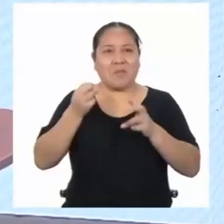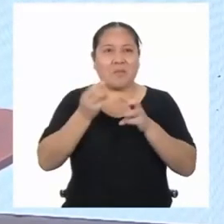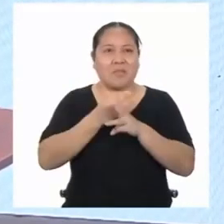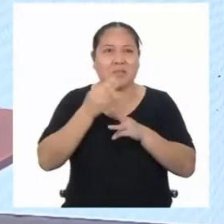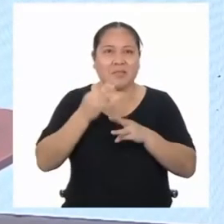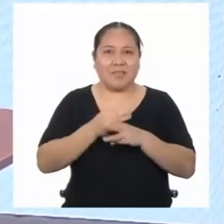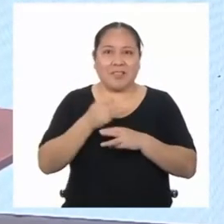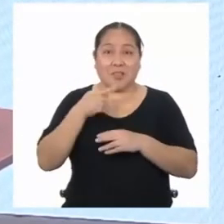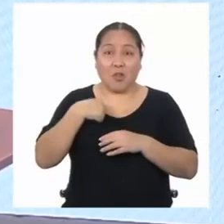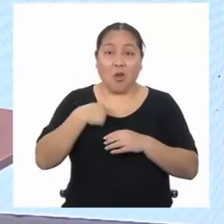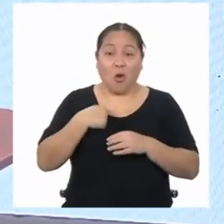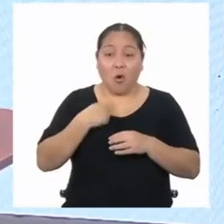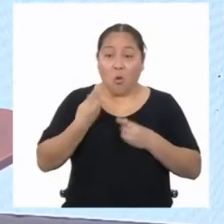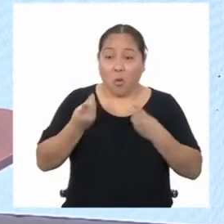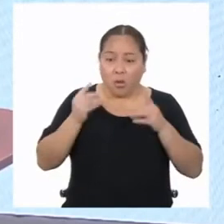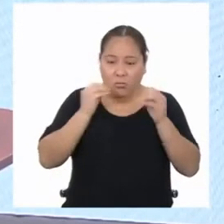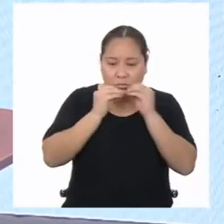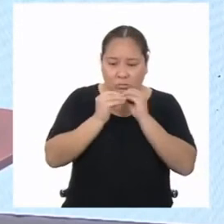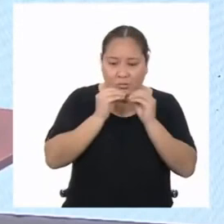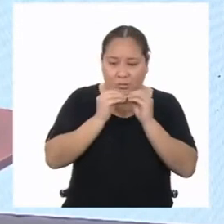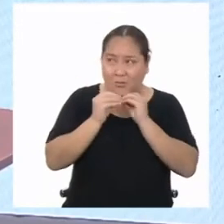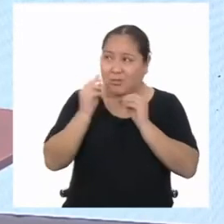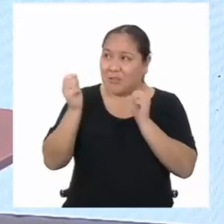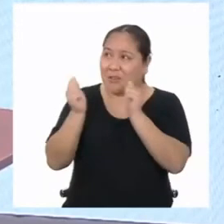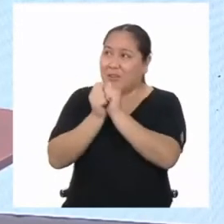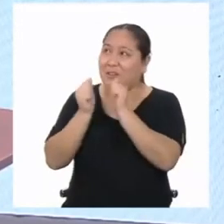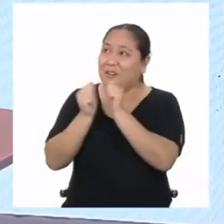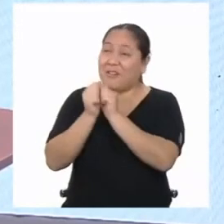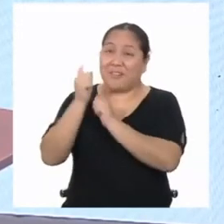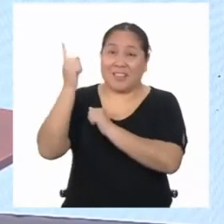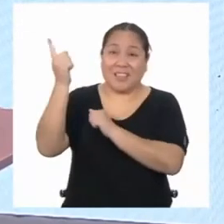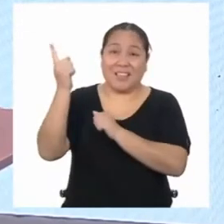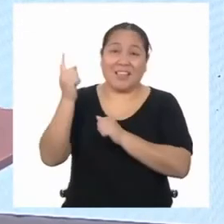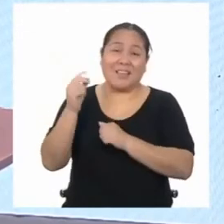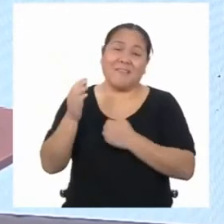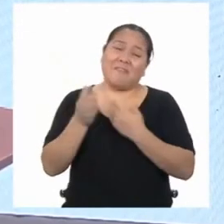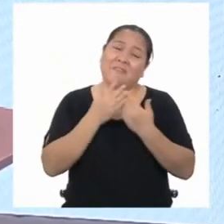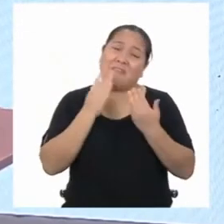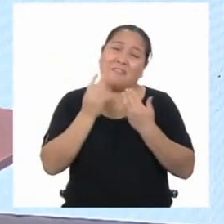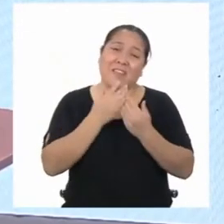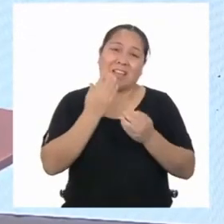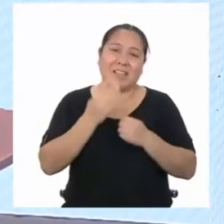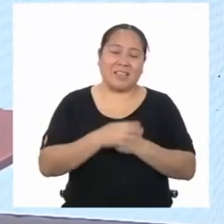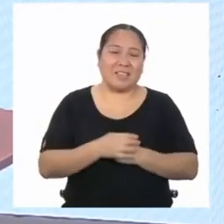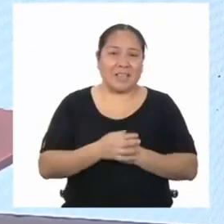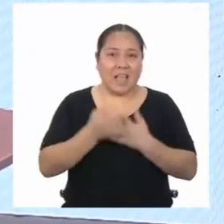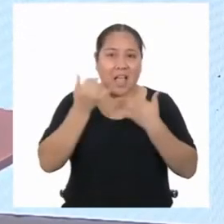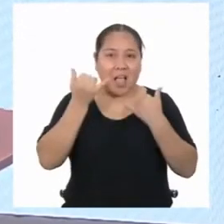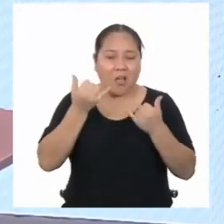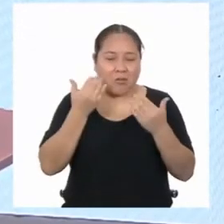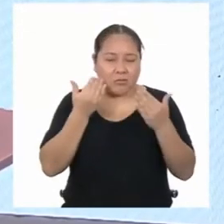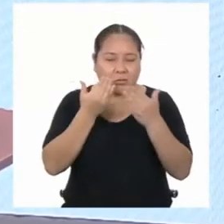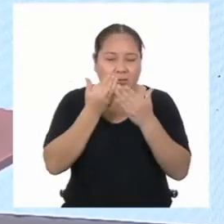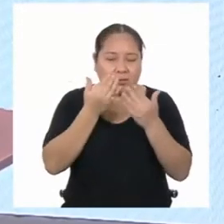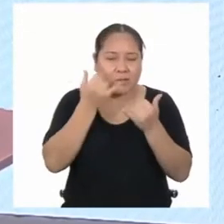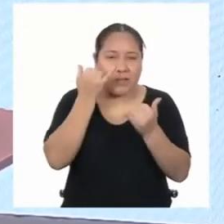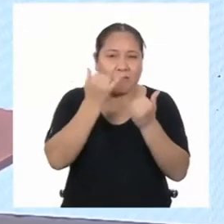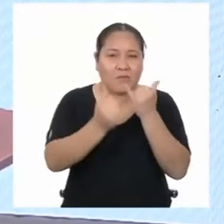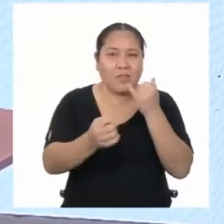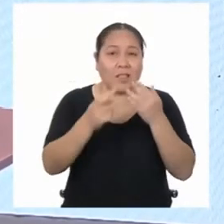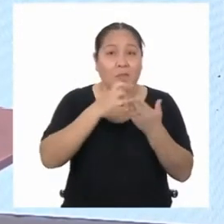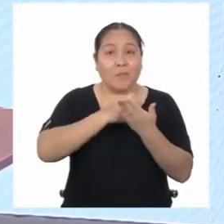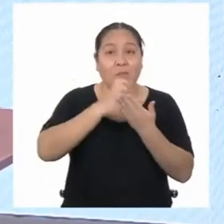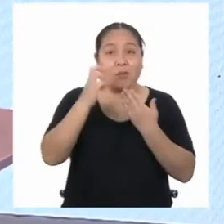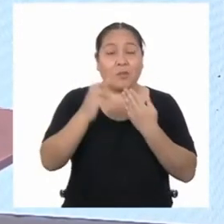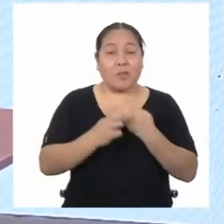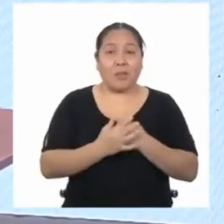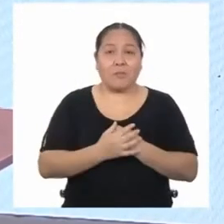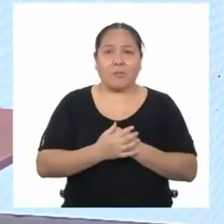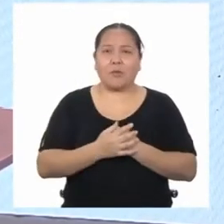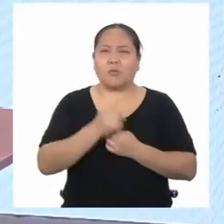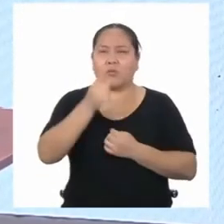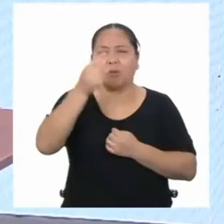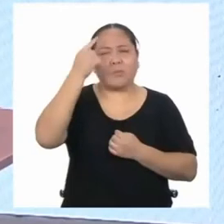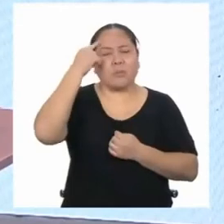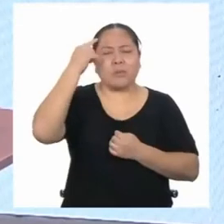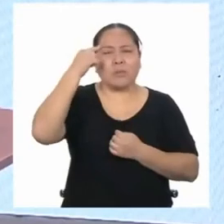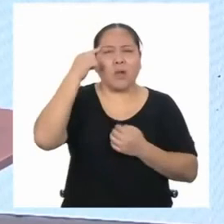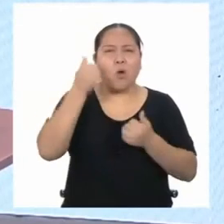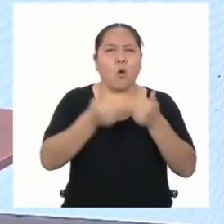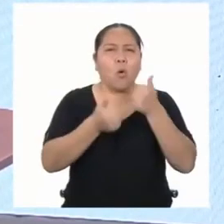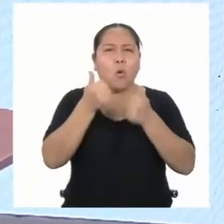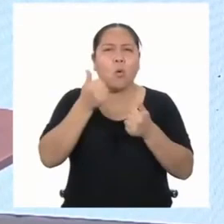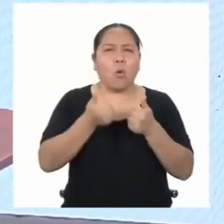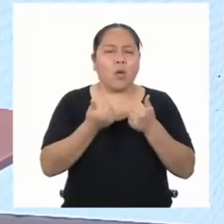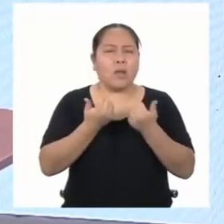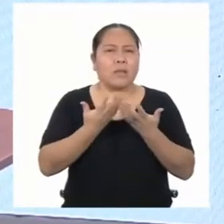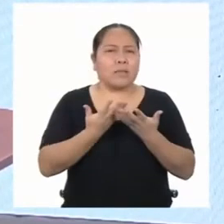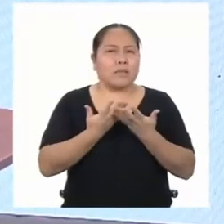mientras estoy resolviendo las actividades con ella, todo es facilísimo. Ahora que nos acercamos al fin del programa, ¿cuál dirían que es la gran